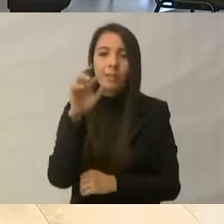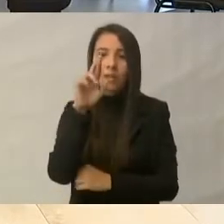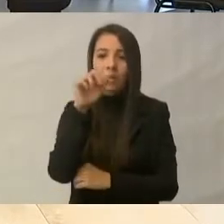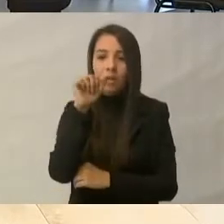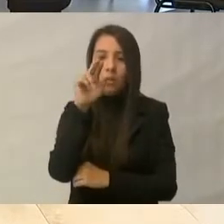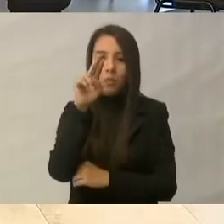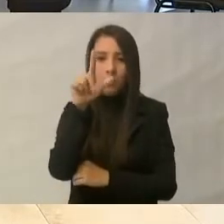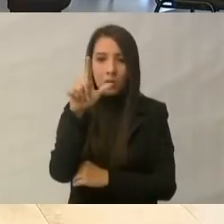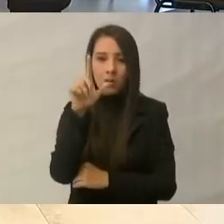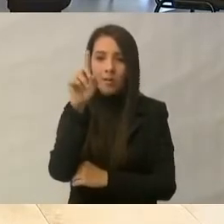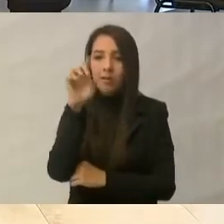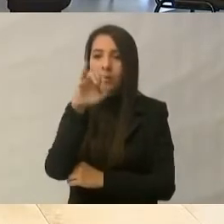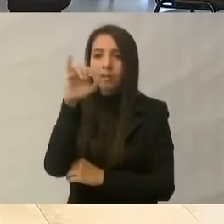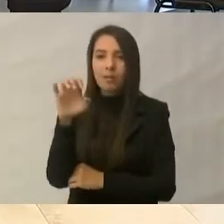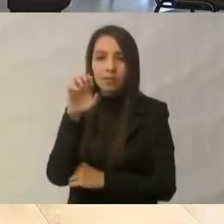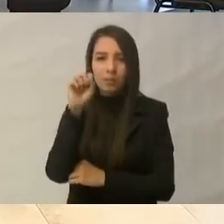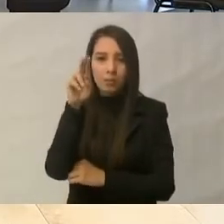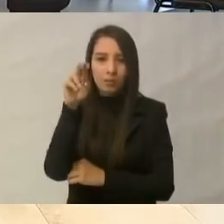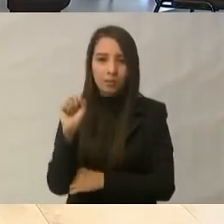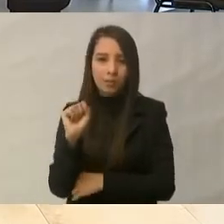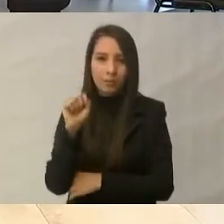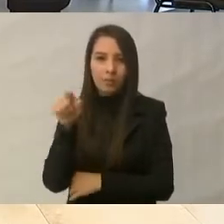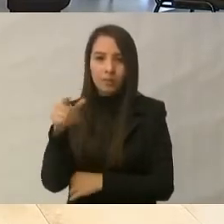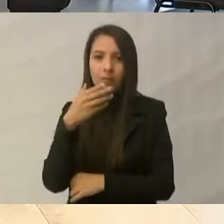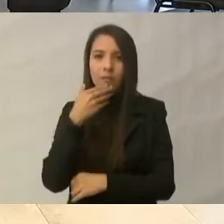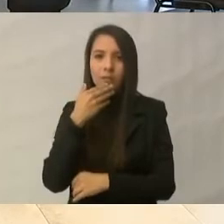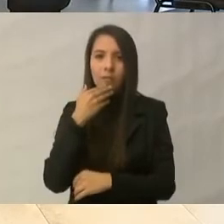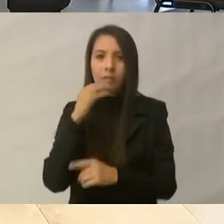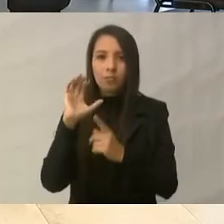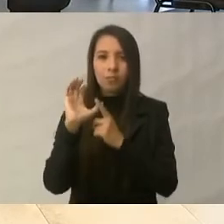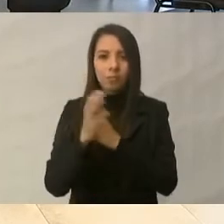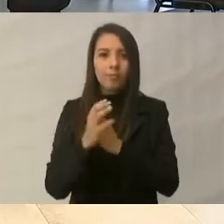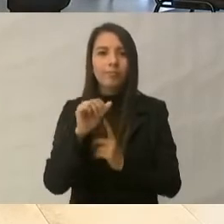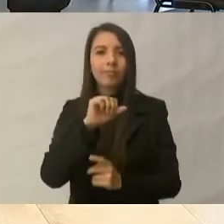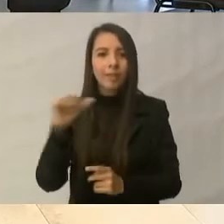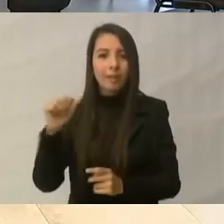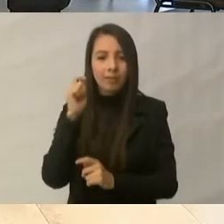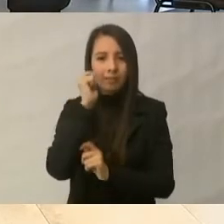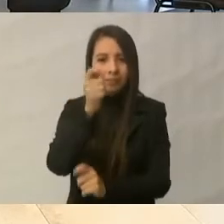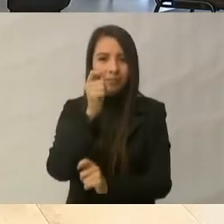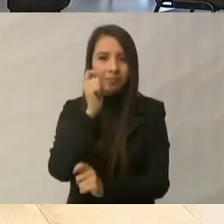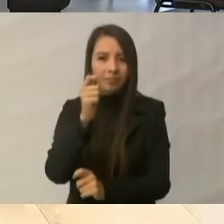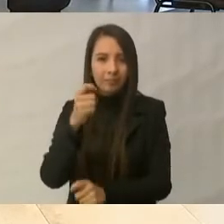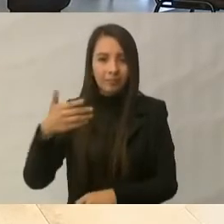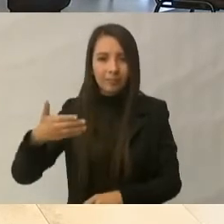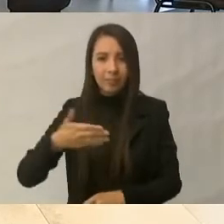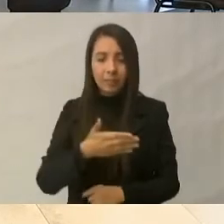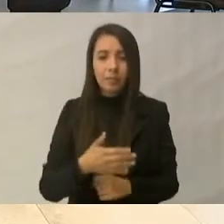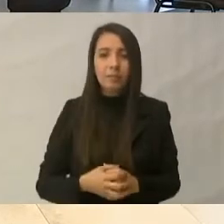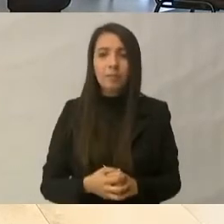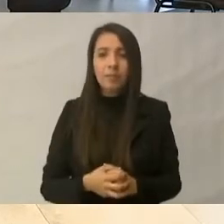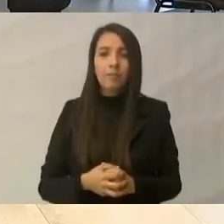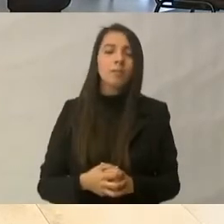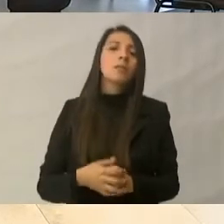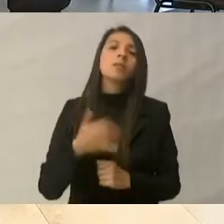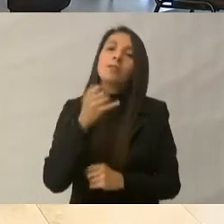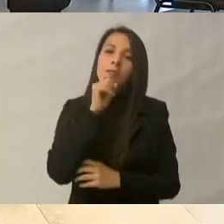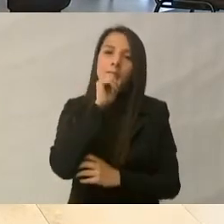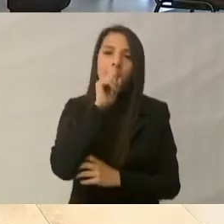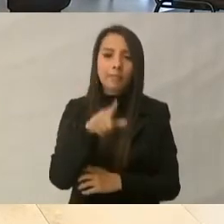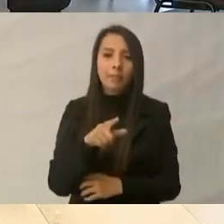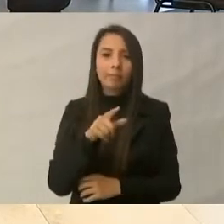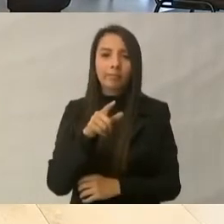Elénez, comisionado para la pesca, y desde luego al Almirante José